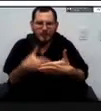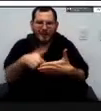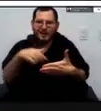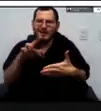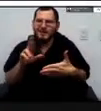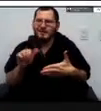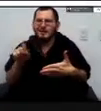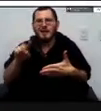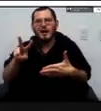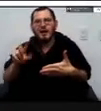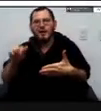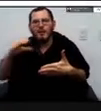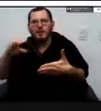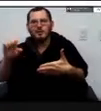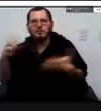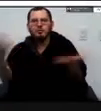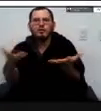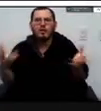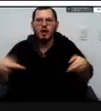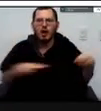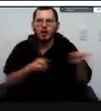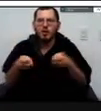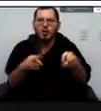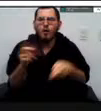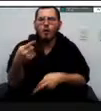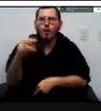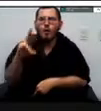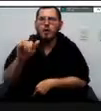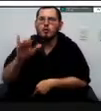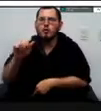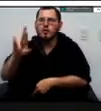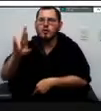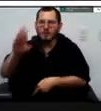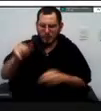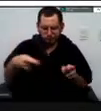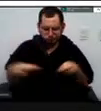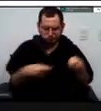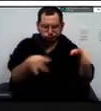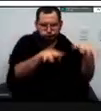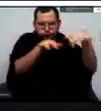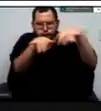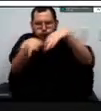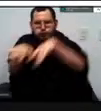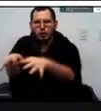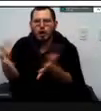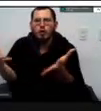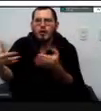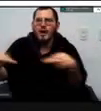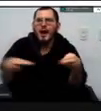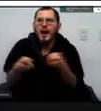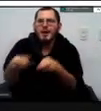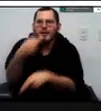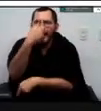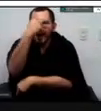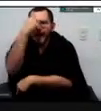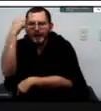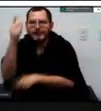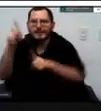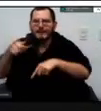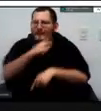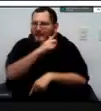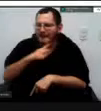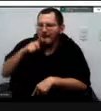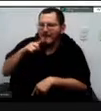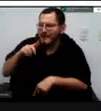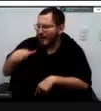generó el desbordamiento del río Guayuriba hacia Río Negrito y pues inundó todas las veredas incluso llegando casi